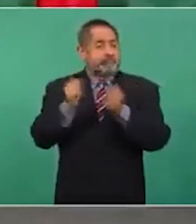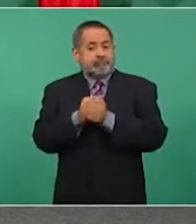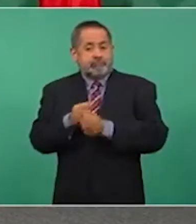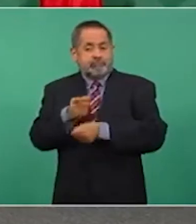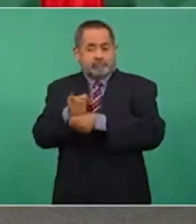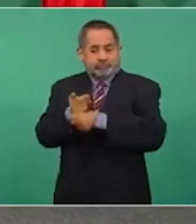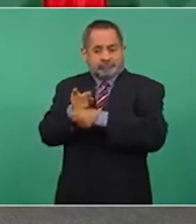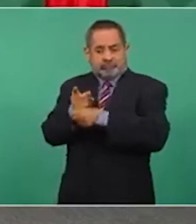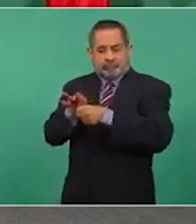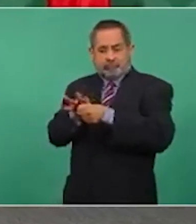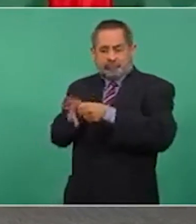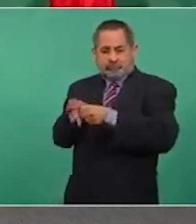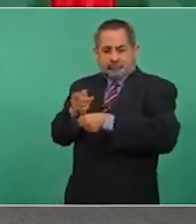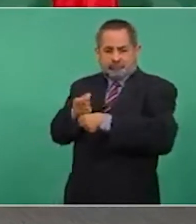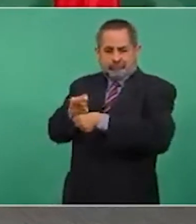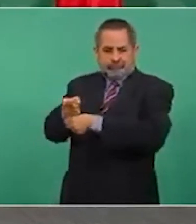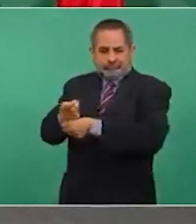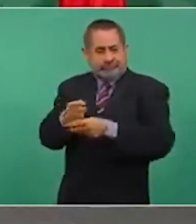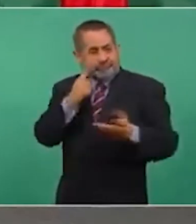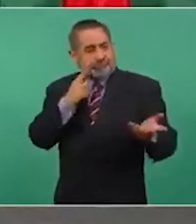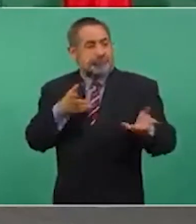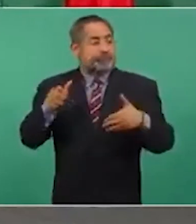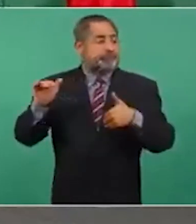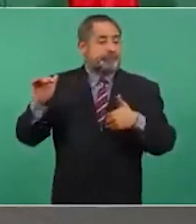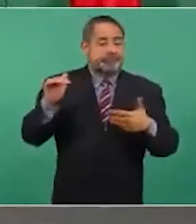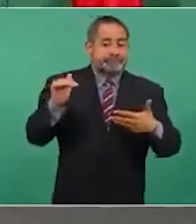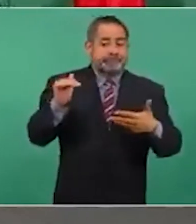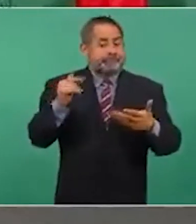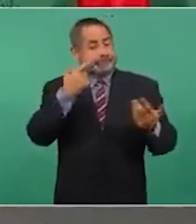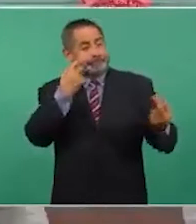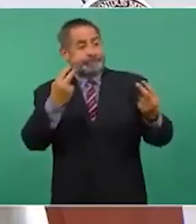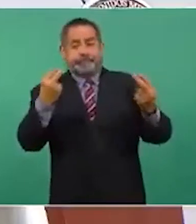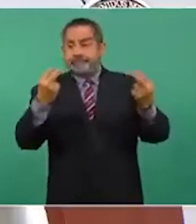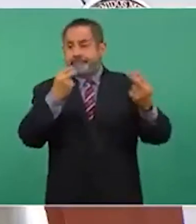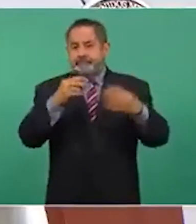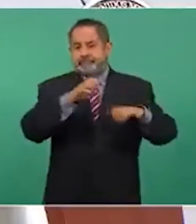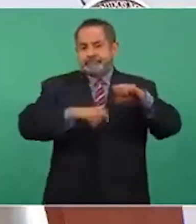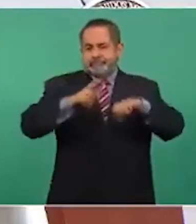del embajador de Estados Unidos?